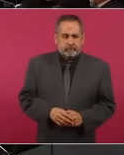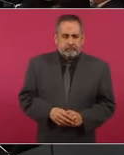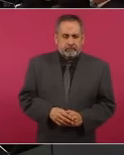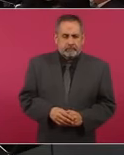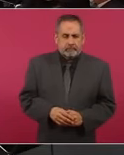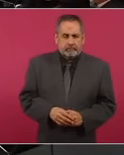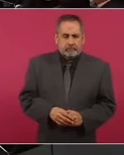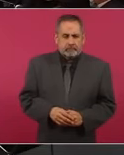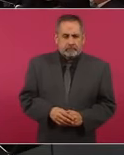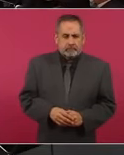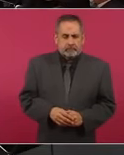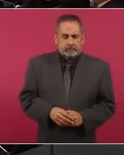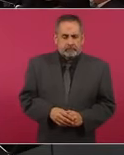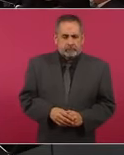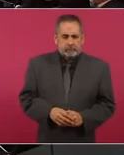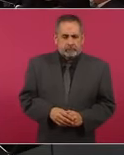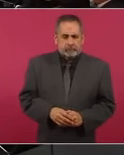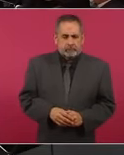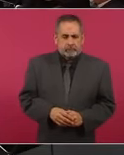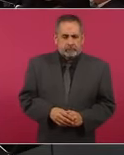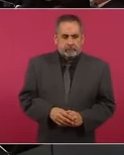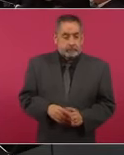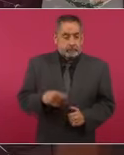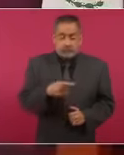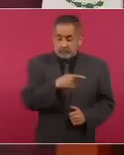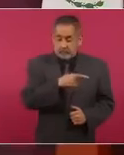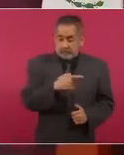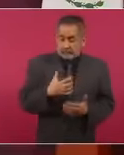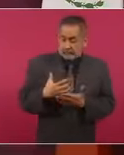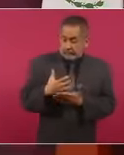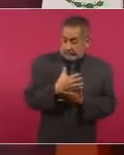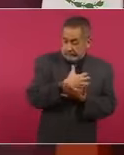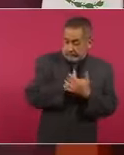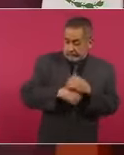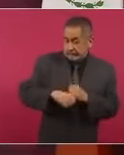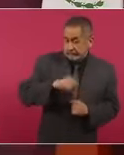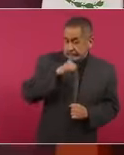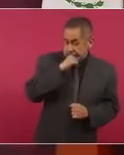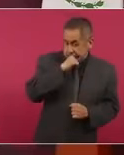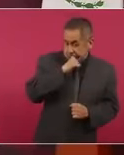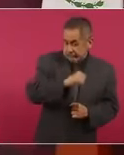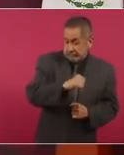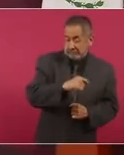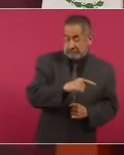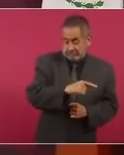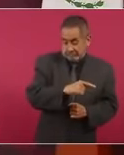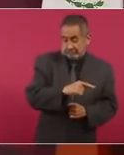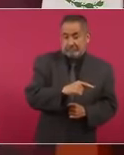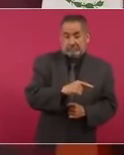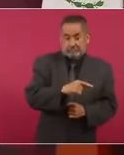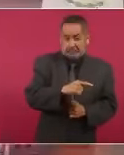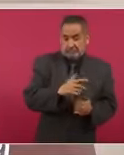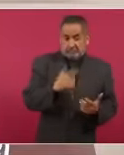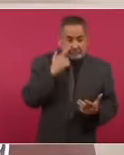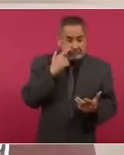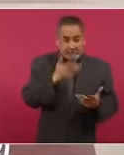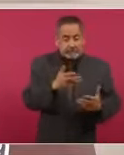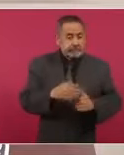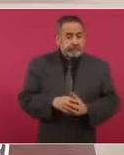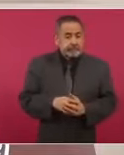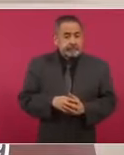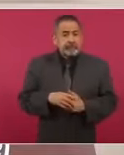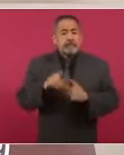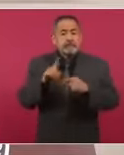Y se rayaban, tenían, es que esto